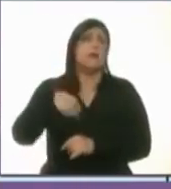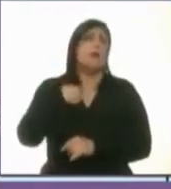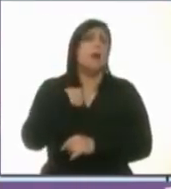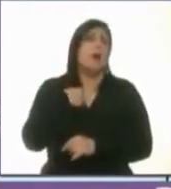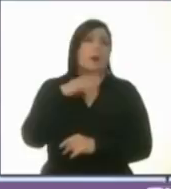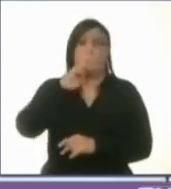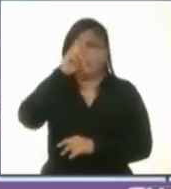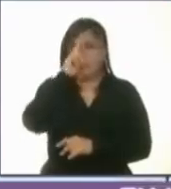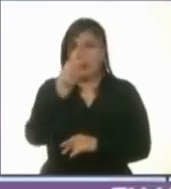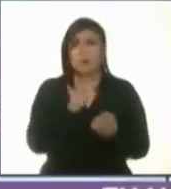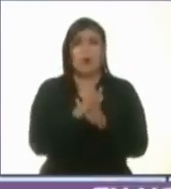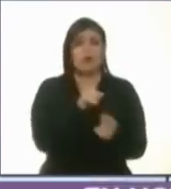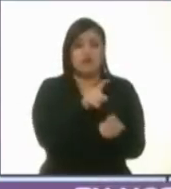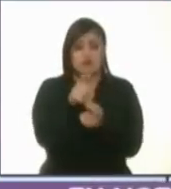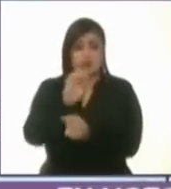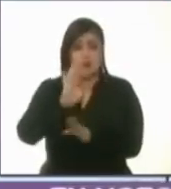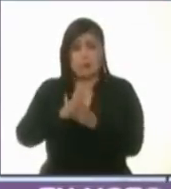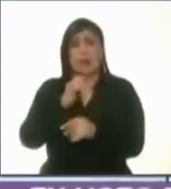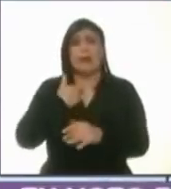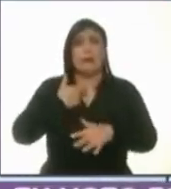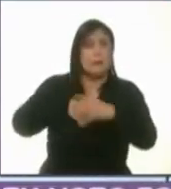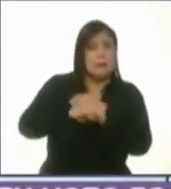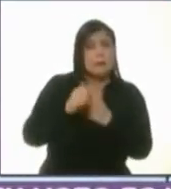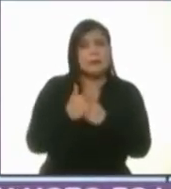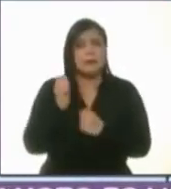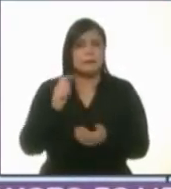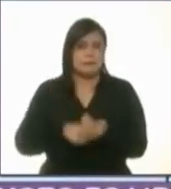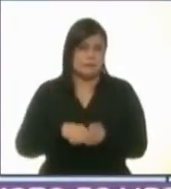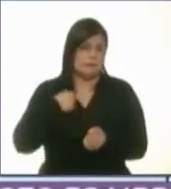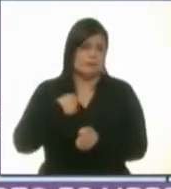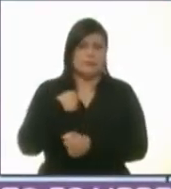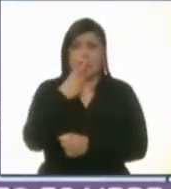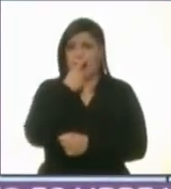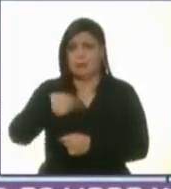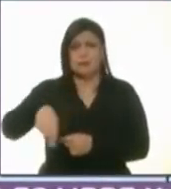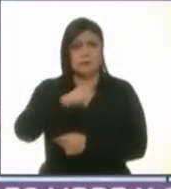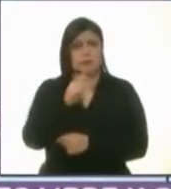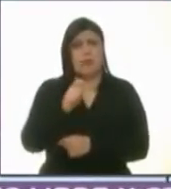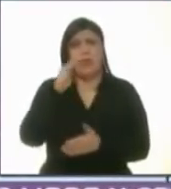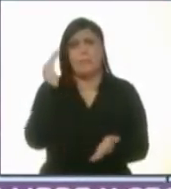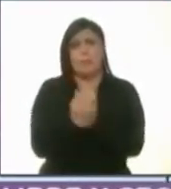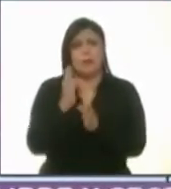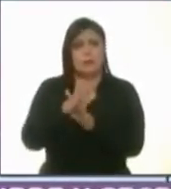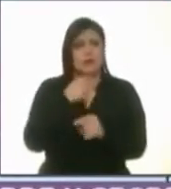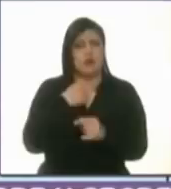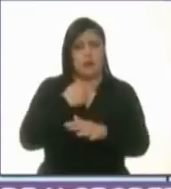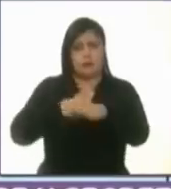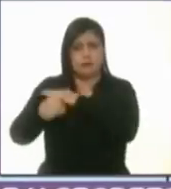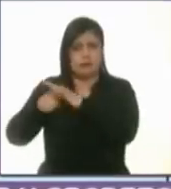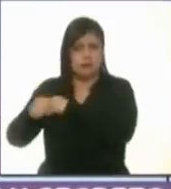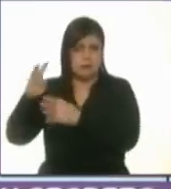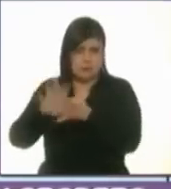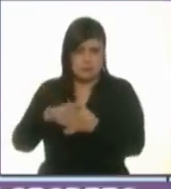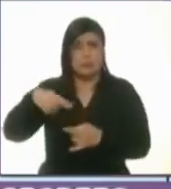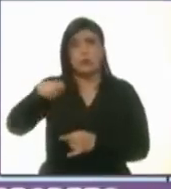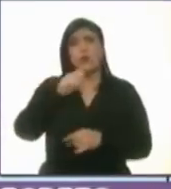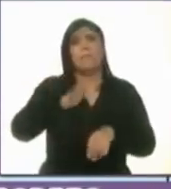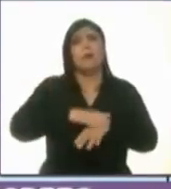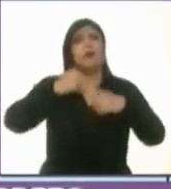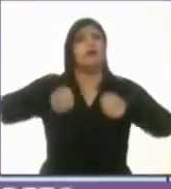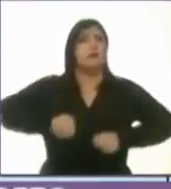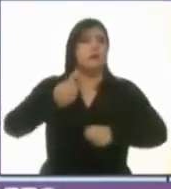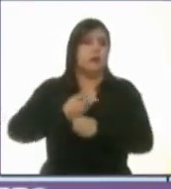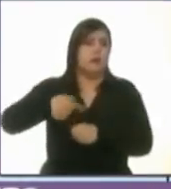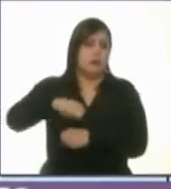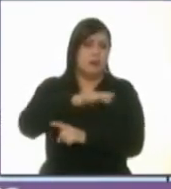moches y los voy y o los voy a meter a la cárcel. Tú vas a tener seguridad social porque vas a dejar